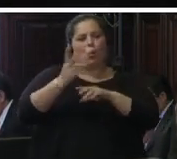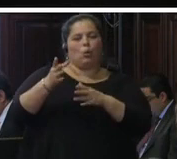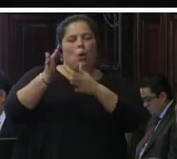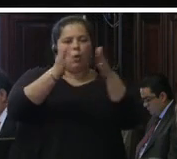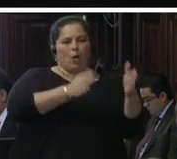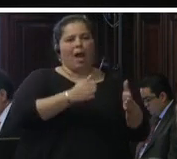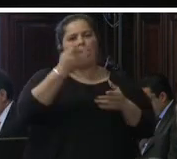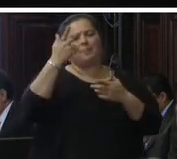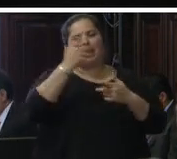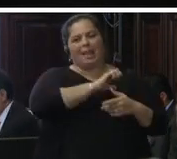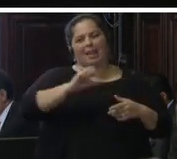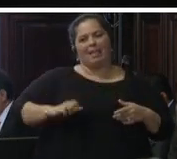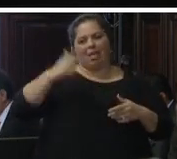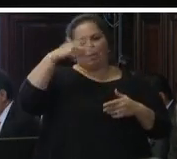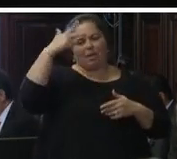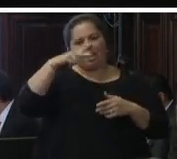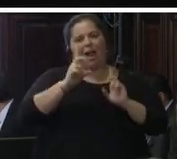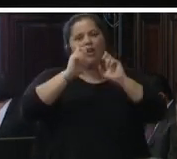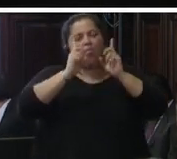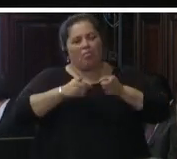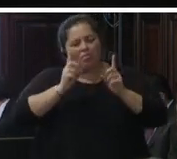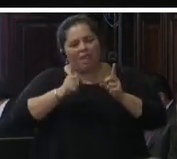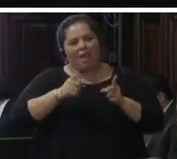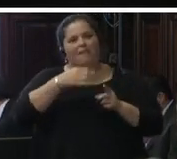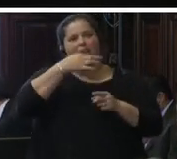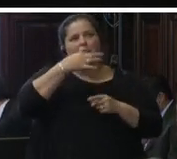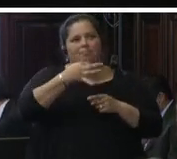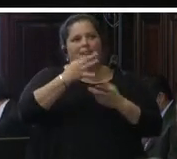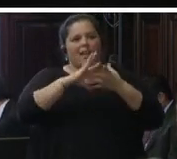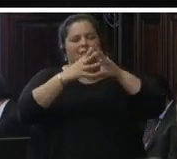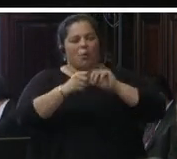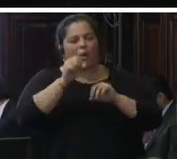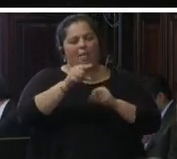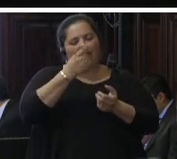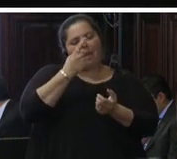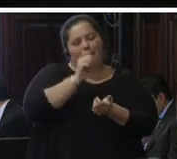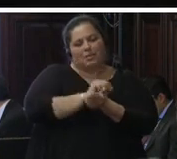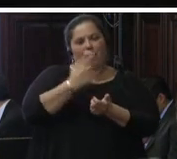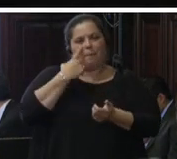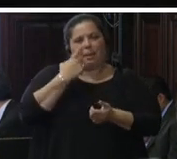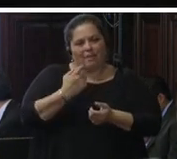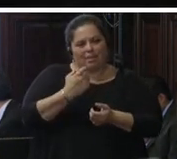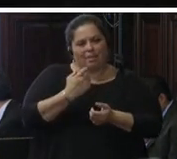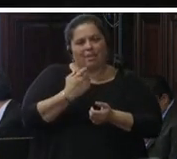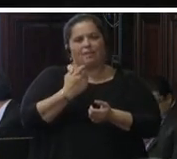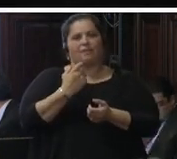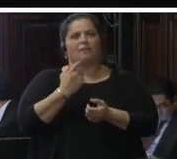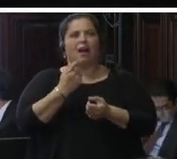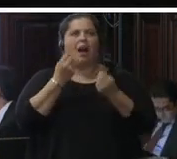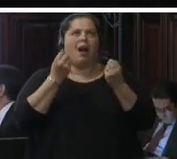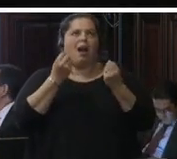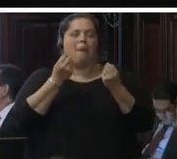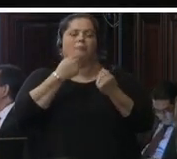debe realizar la armonización que se ha buscado que tenga la figura de prisión preventiva con el principio de presunción de